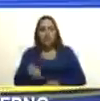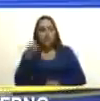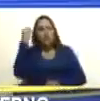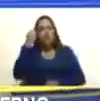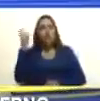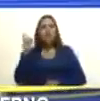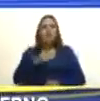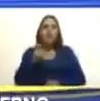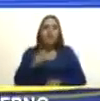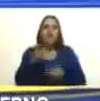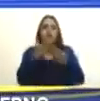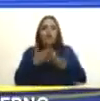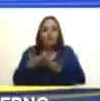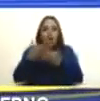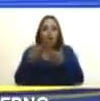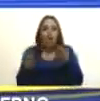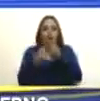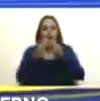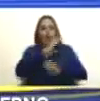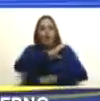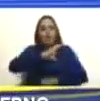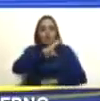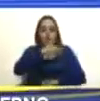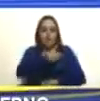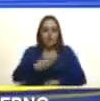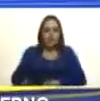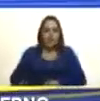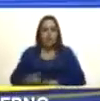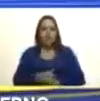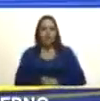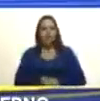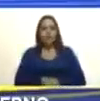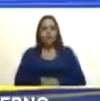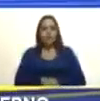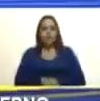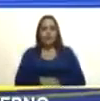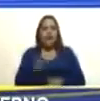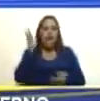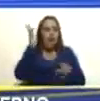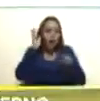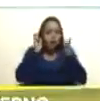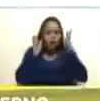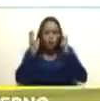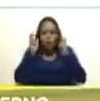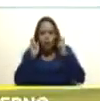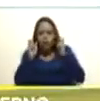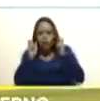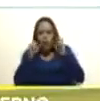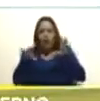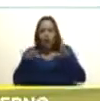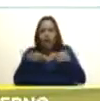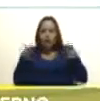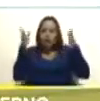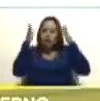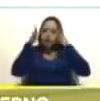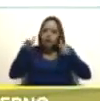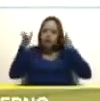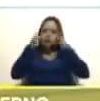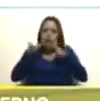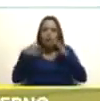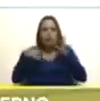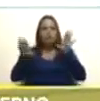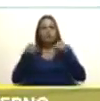estudiando con la Comisión Presidencial escuchando recomendaciones quiero